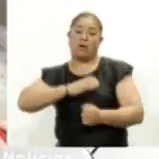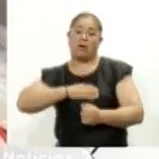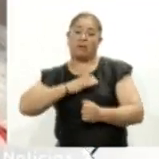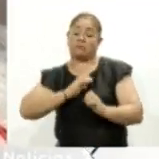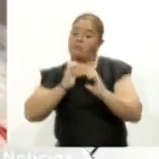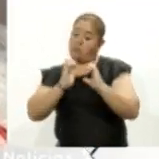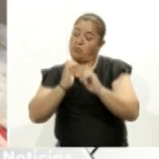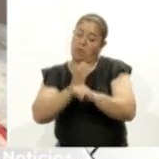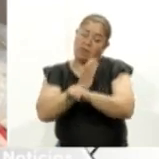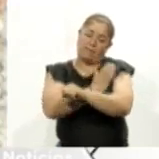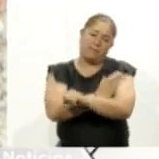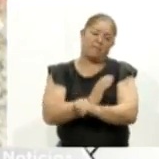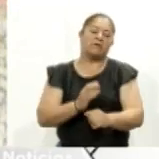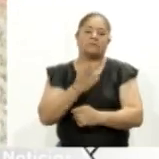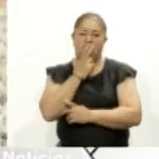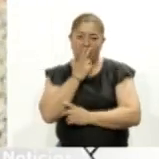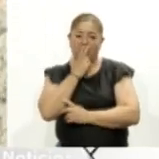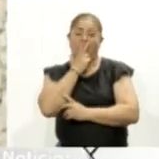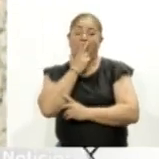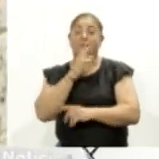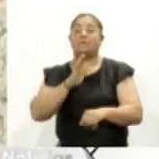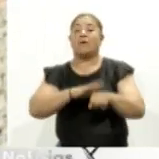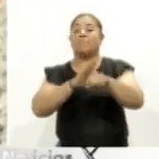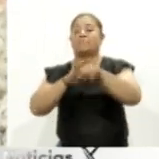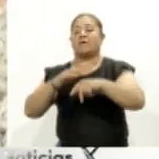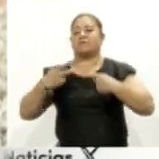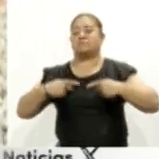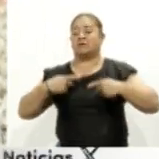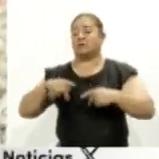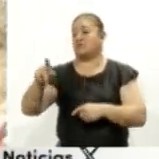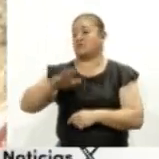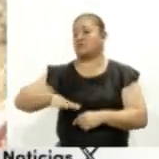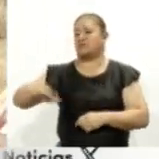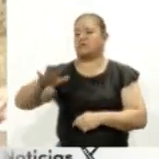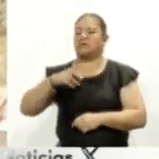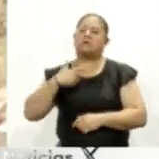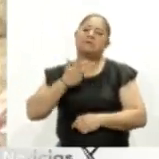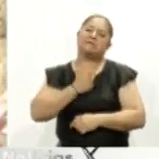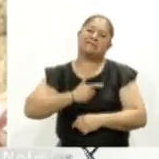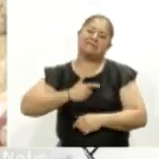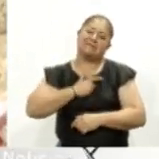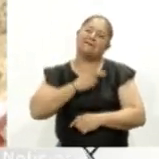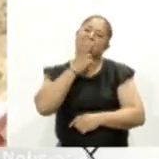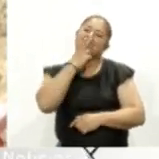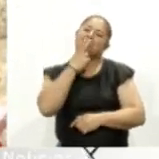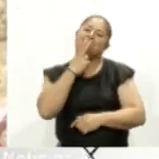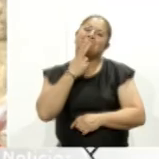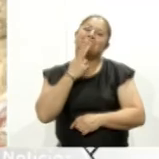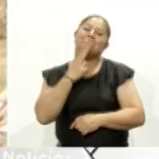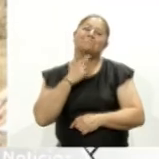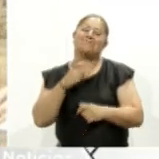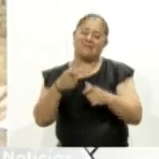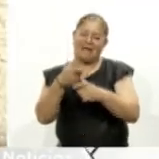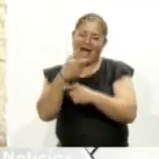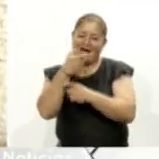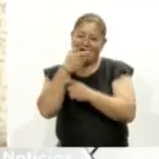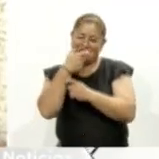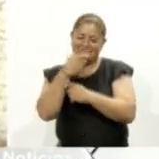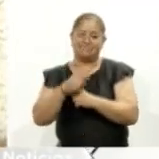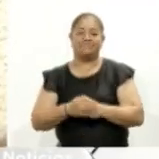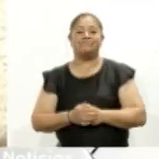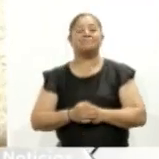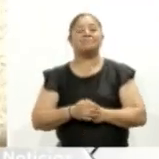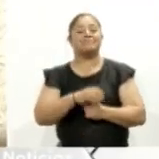de colon aunque la mayoría de las personas prefiere la dulce alegría para Corazín Noticias